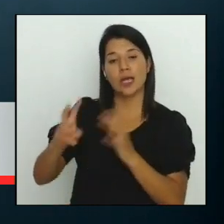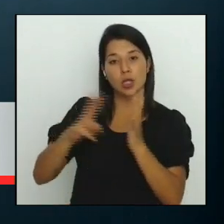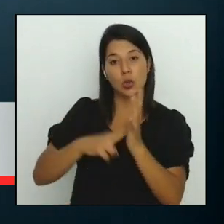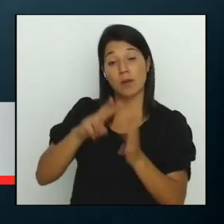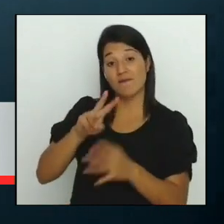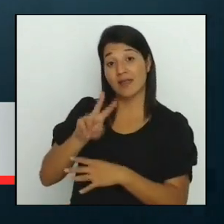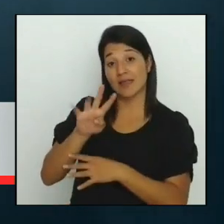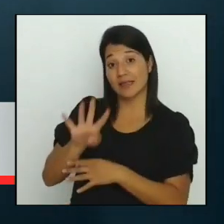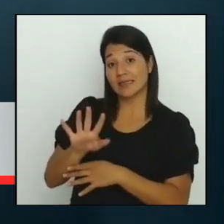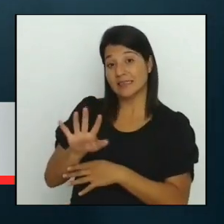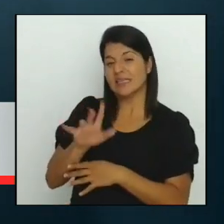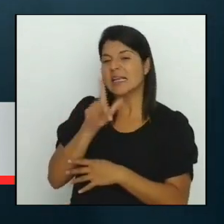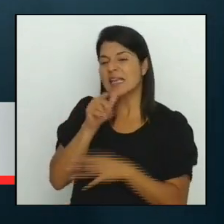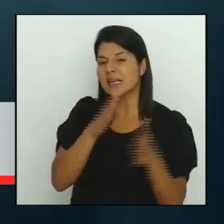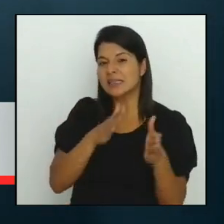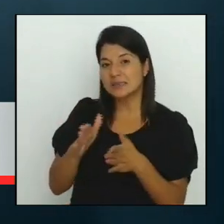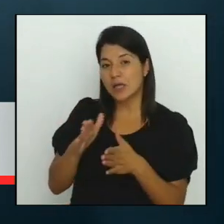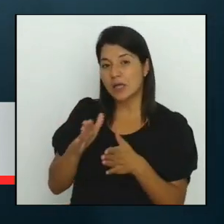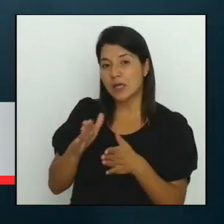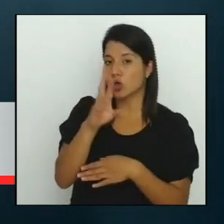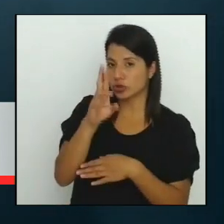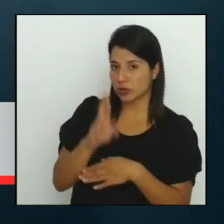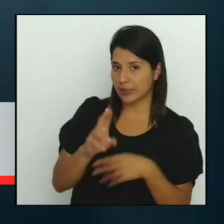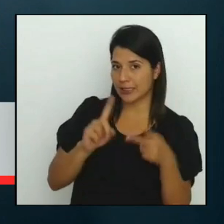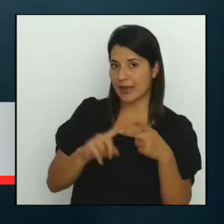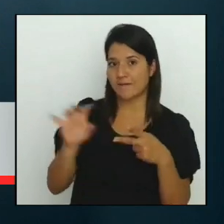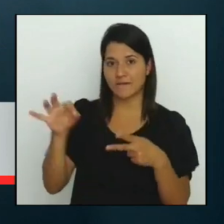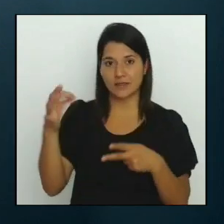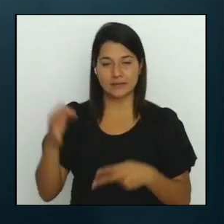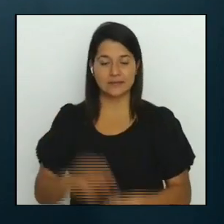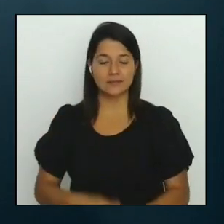por costa rica y francia y